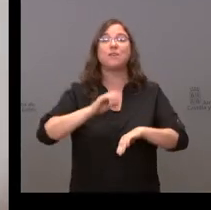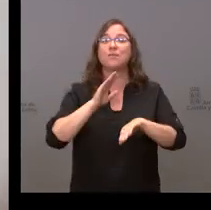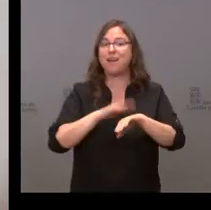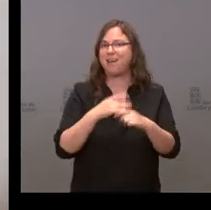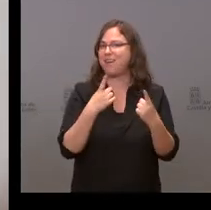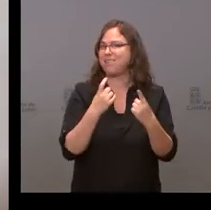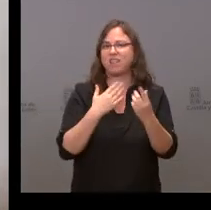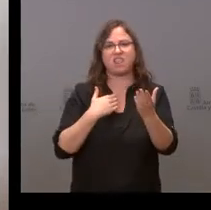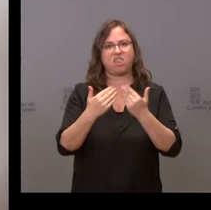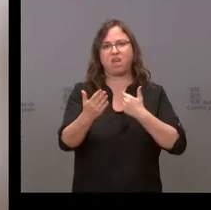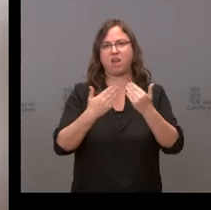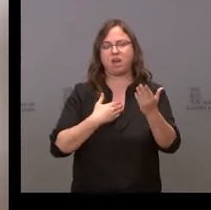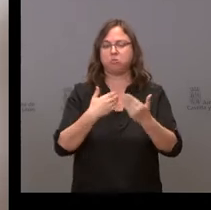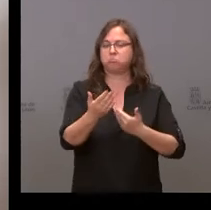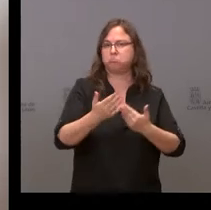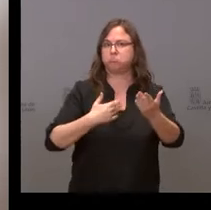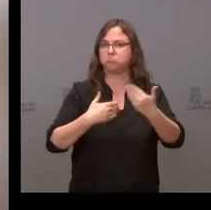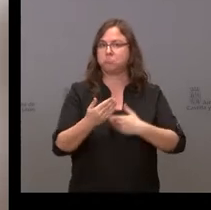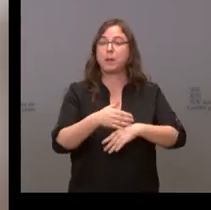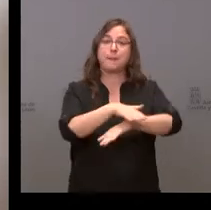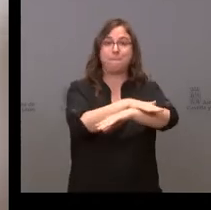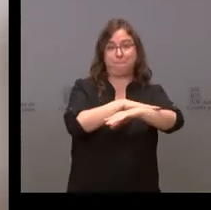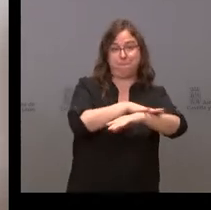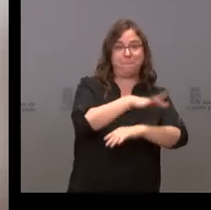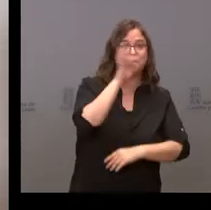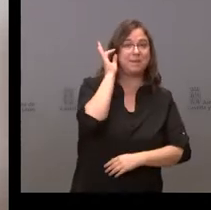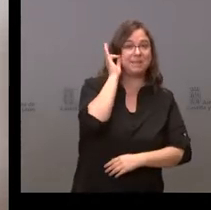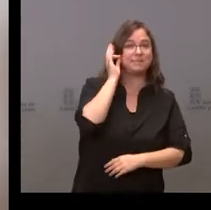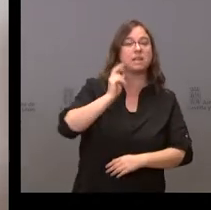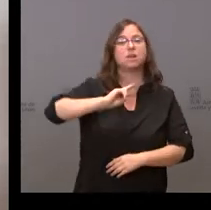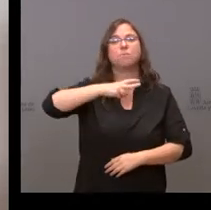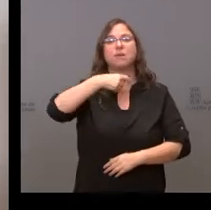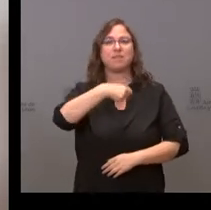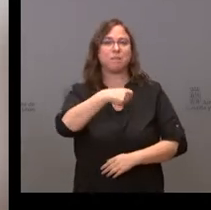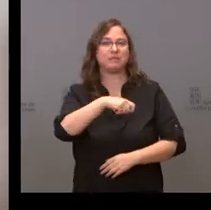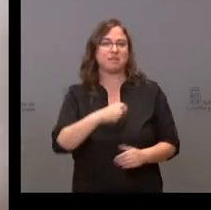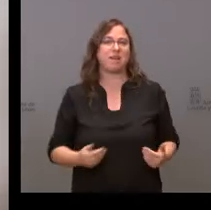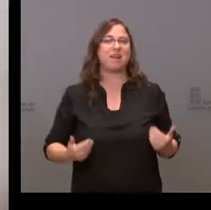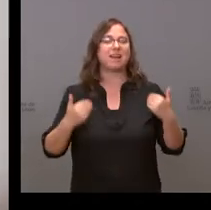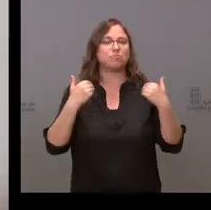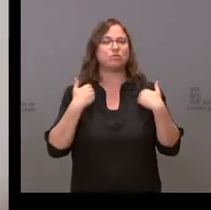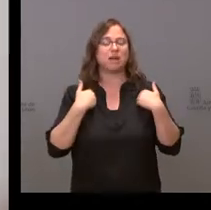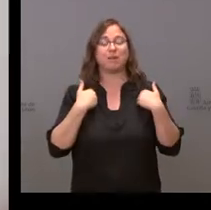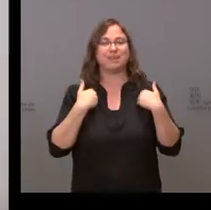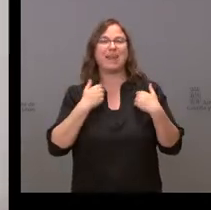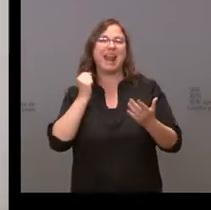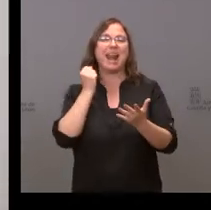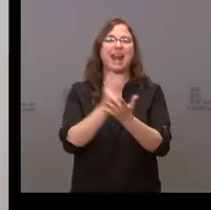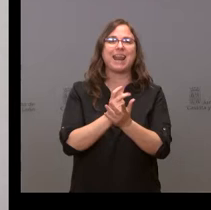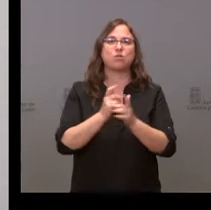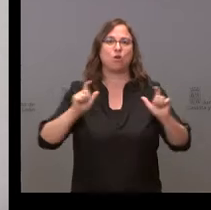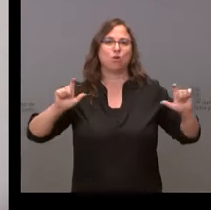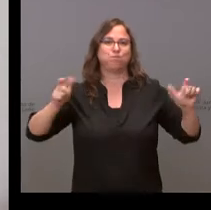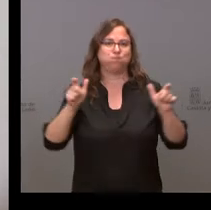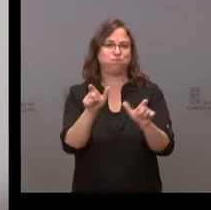diálogo fluido entre la ministra vicepresidenta que lleva el reto demográfico con los